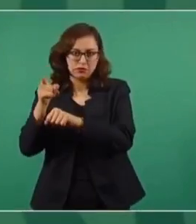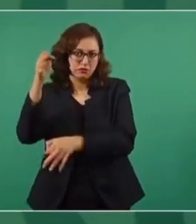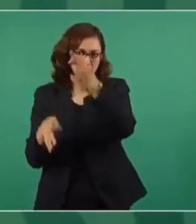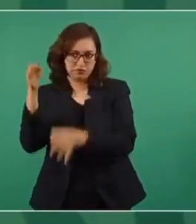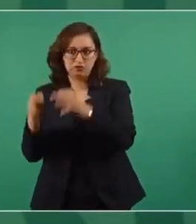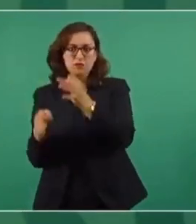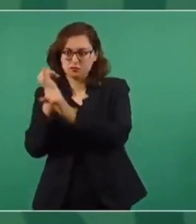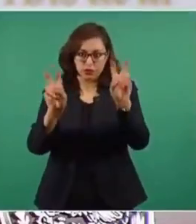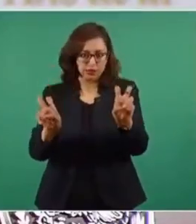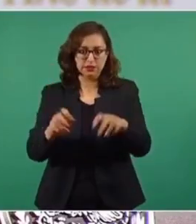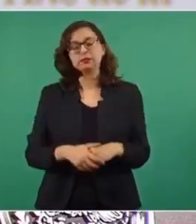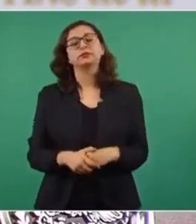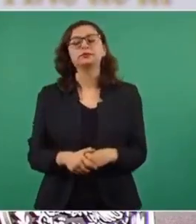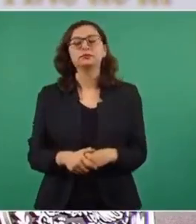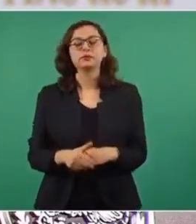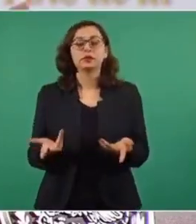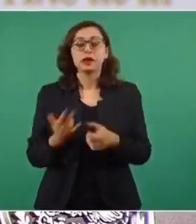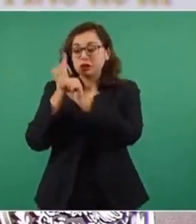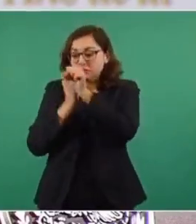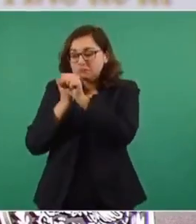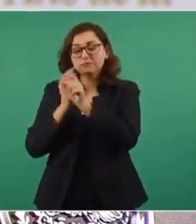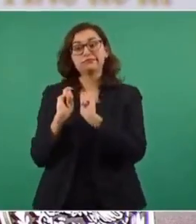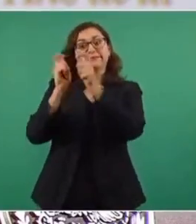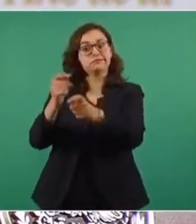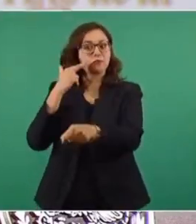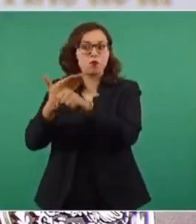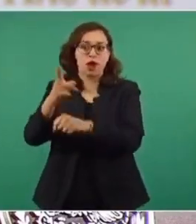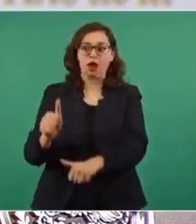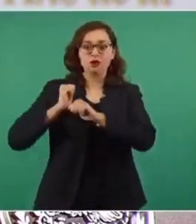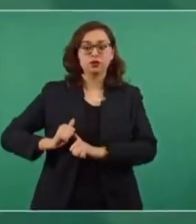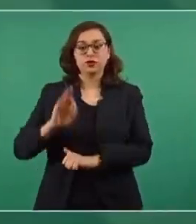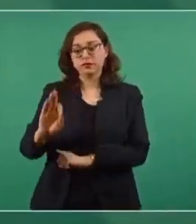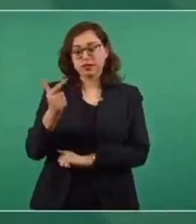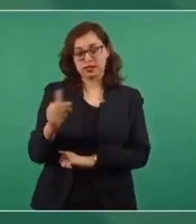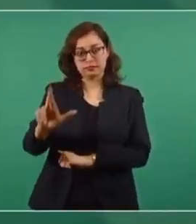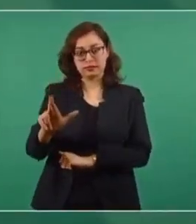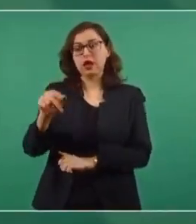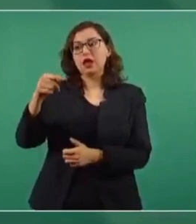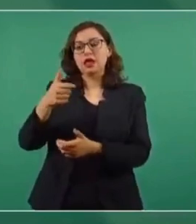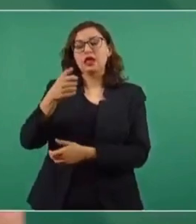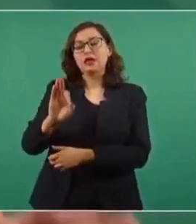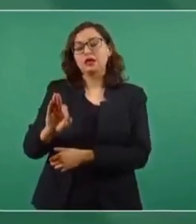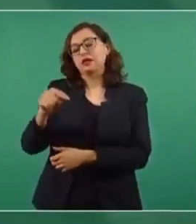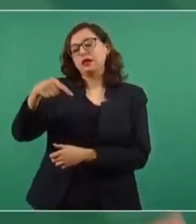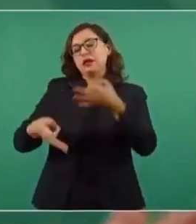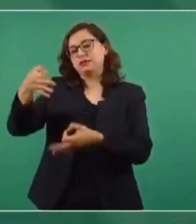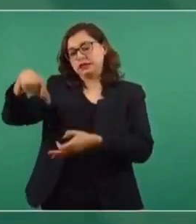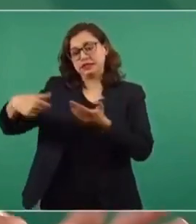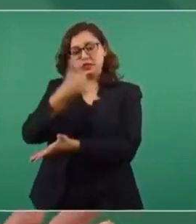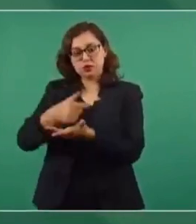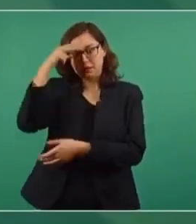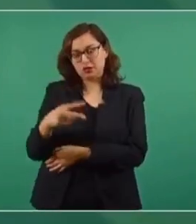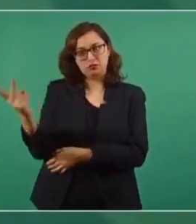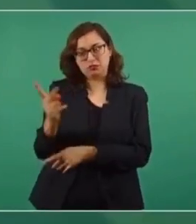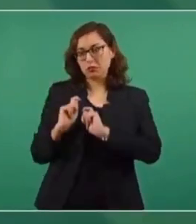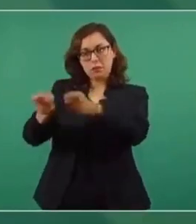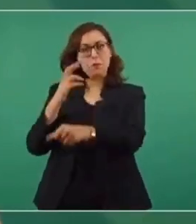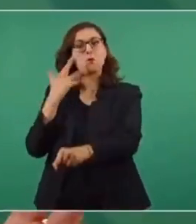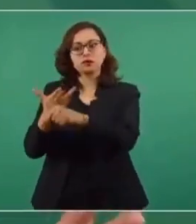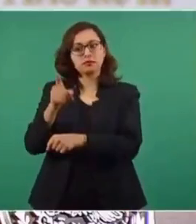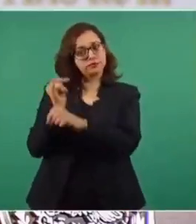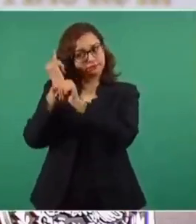Son dos cosas. La investigación judicial corresponde a las autoridades competentes, en este caso a las fiscalías, en especial a la Fiscalía de la Ciudad de México.